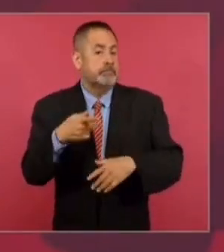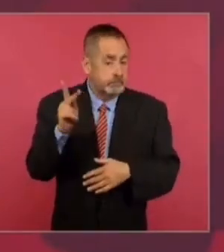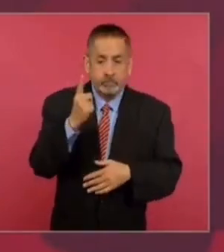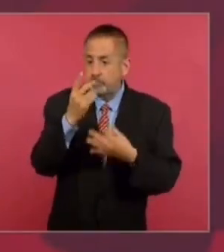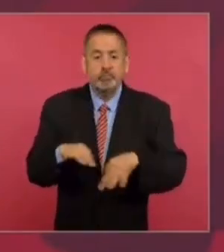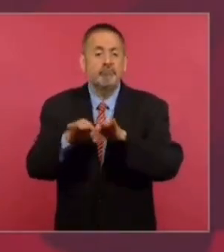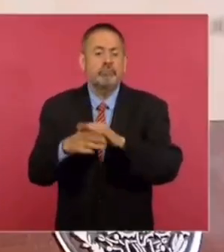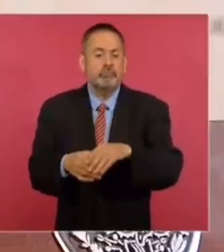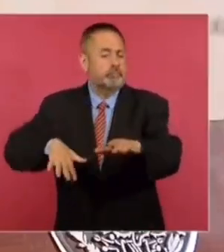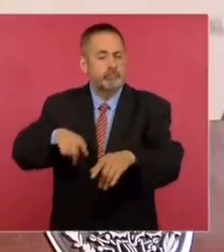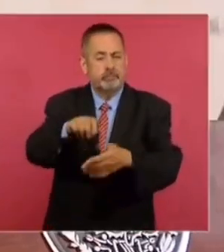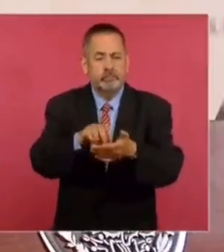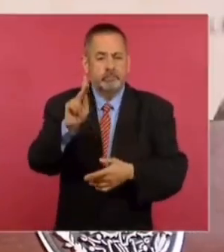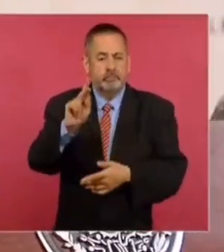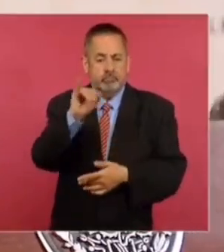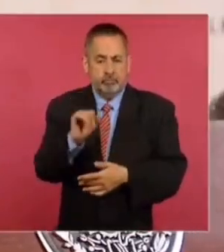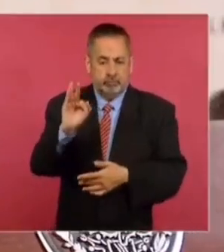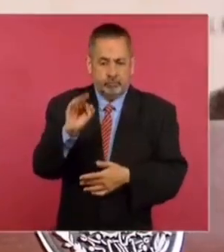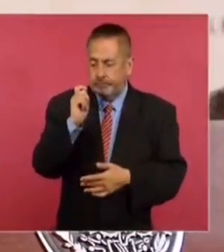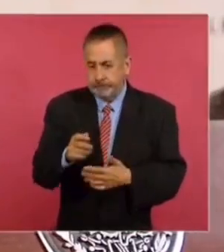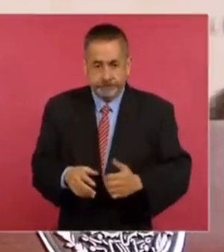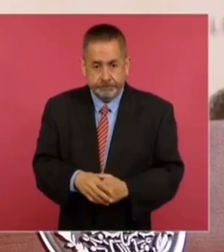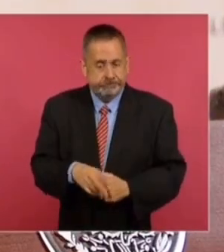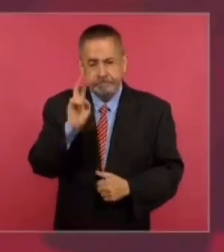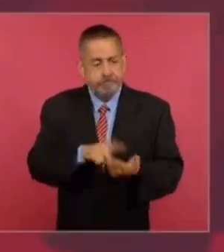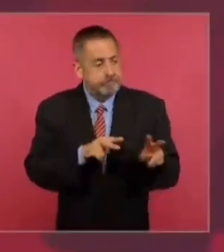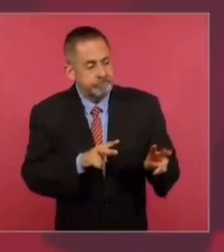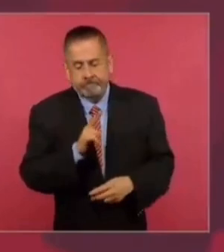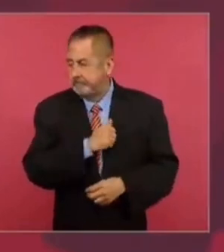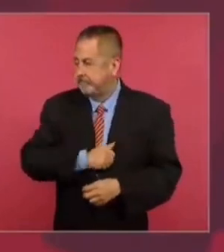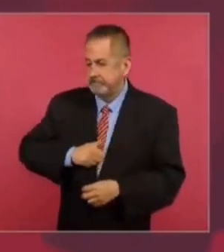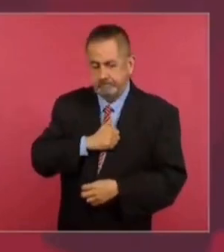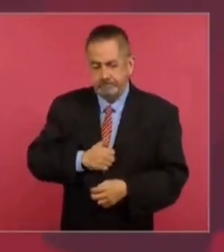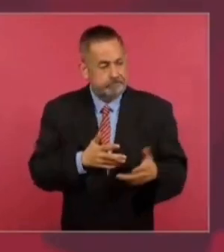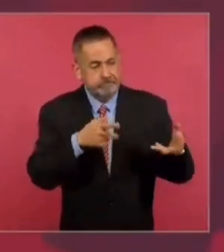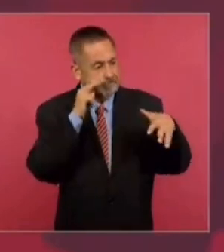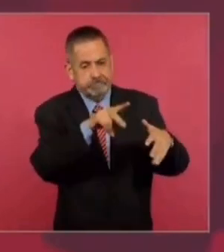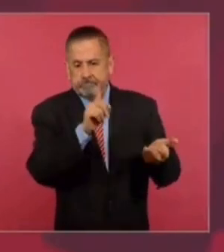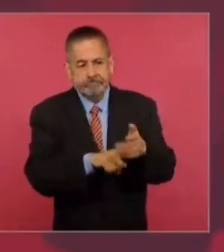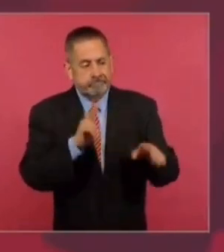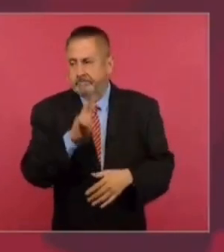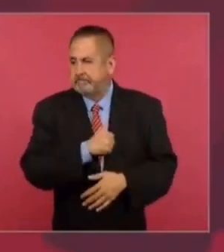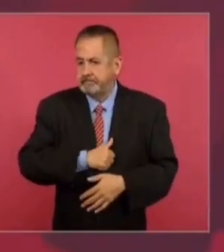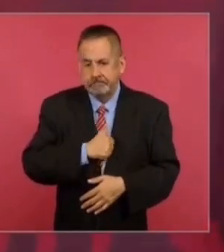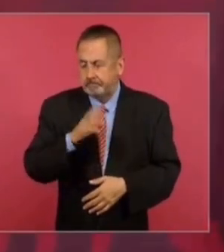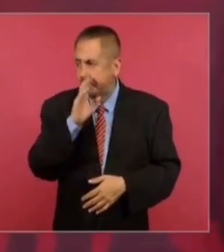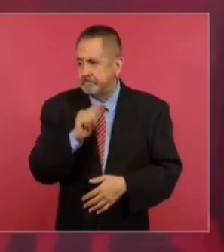importante. Esto del Poder Judicial, porque la verdad es lamentable lo que está sucediendo.